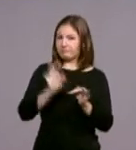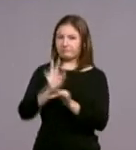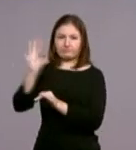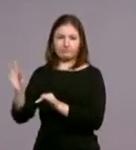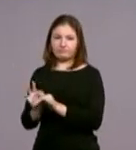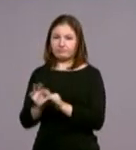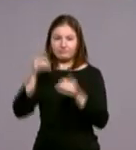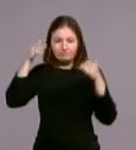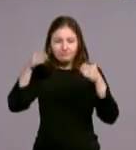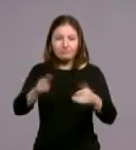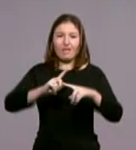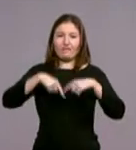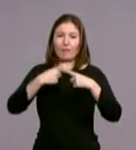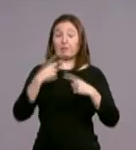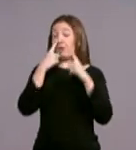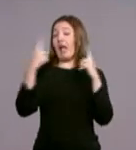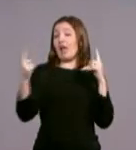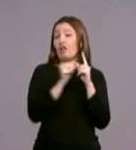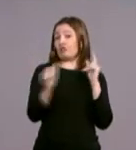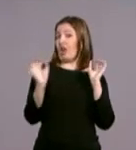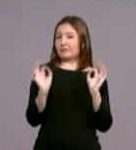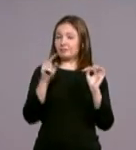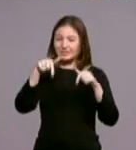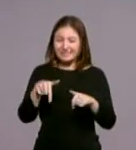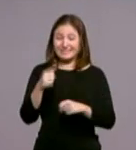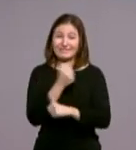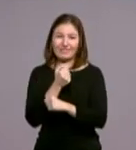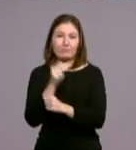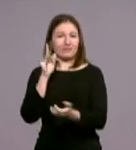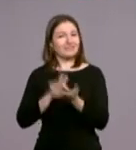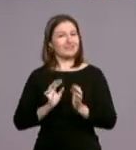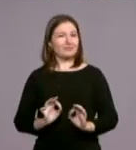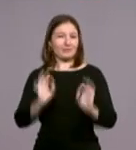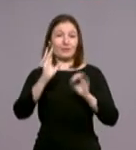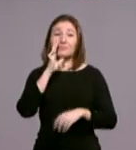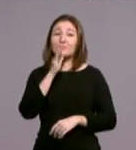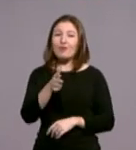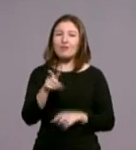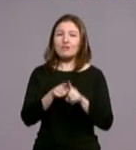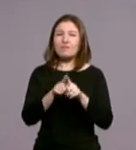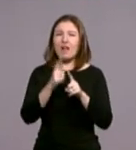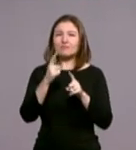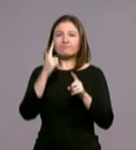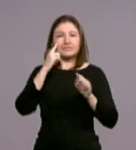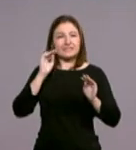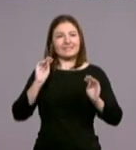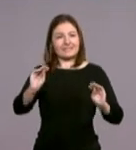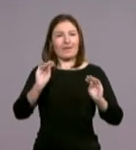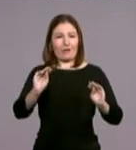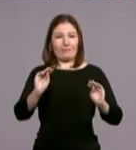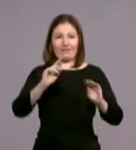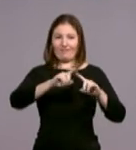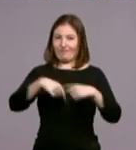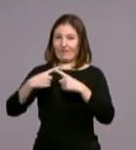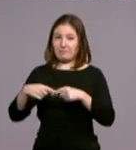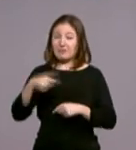todo el año, pero en diciembre la Sagrada Familia de un modo muy especial. Primero porque es como un grito a las familias. Aquello que Juan Pablo II